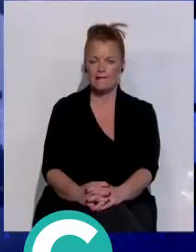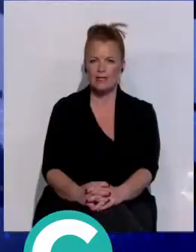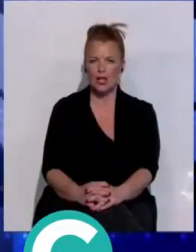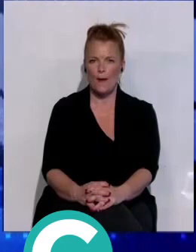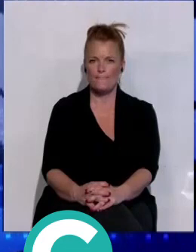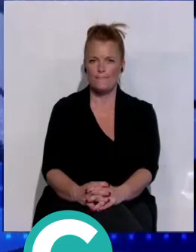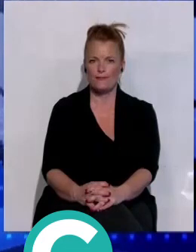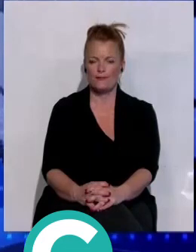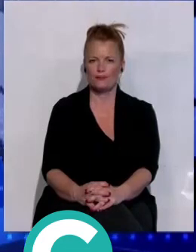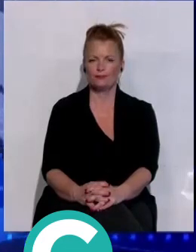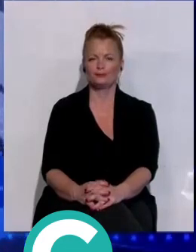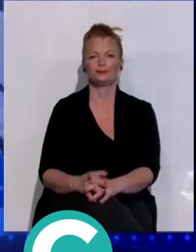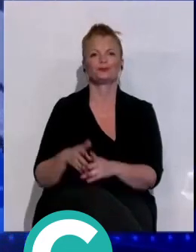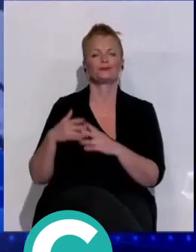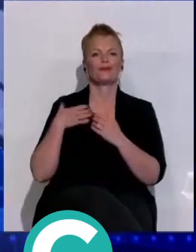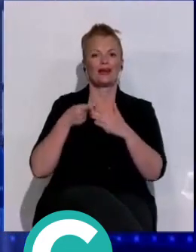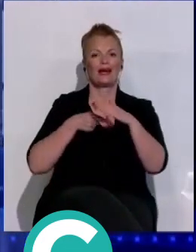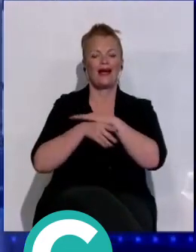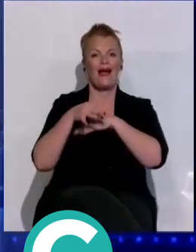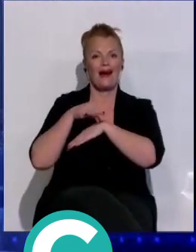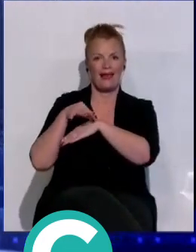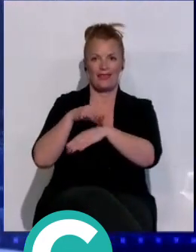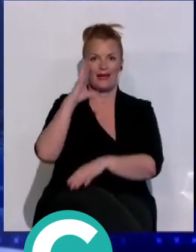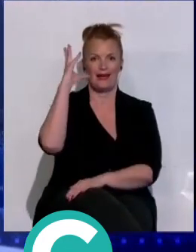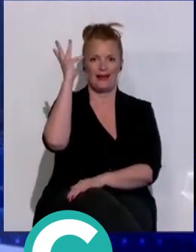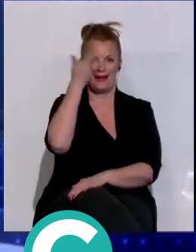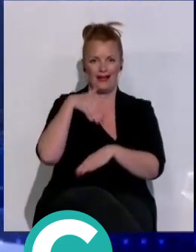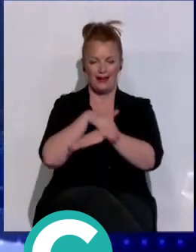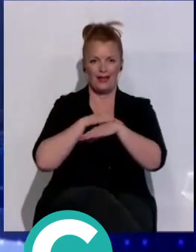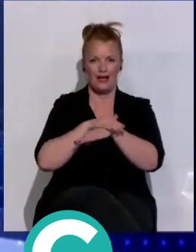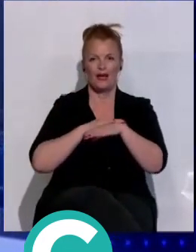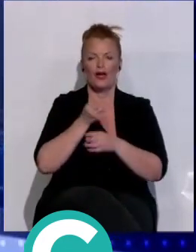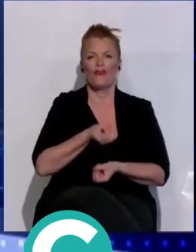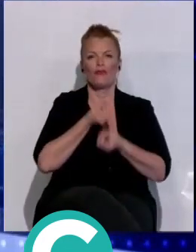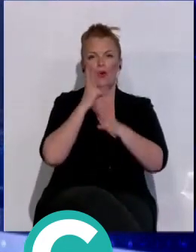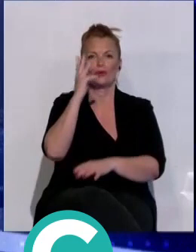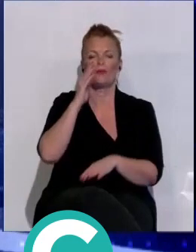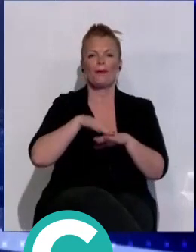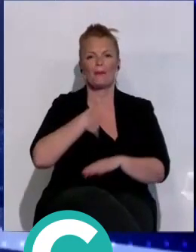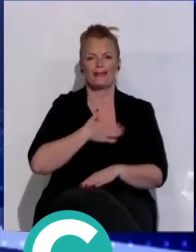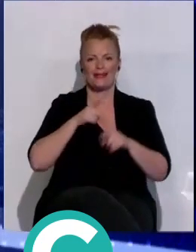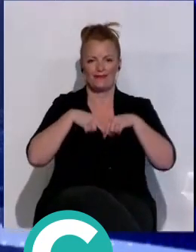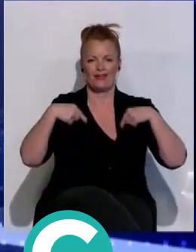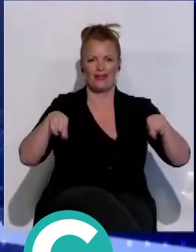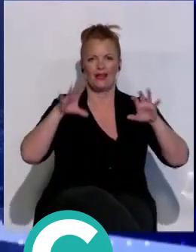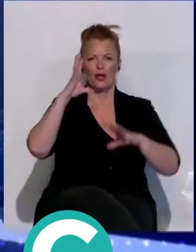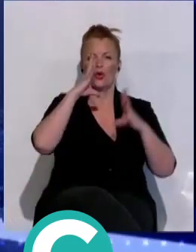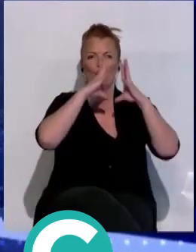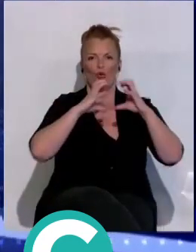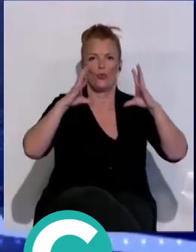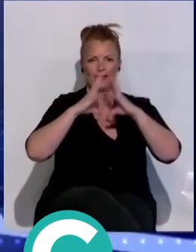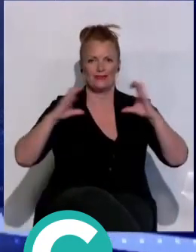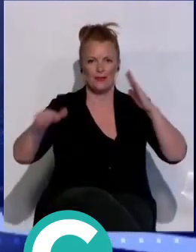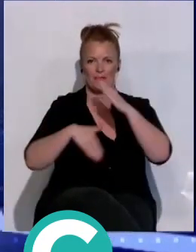La Agencia Estatal de Meteorología informa de un tiempo para mañana en la Bahía de Cádiz con nubosidad matinal tendiendo a